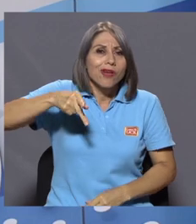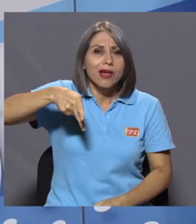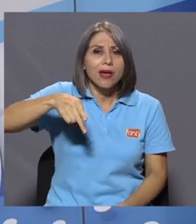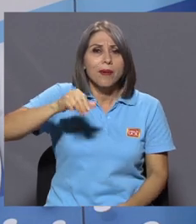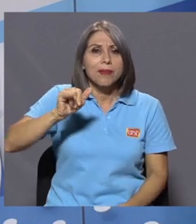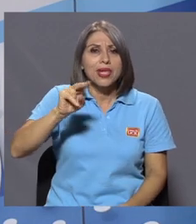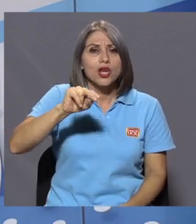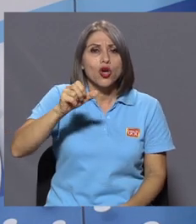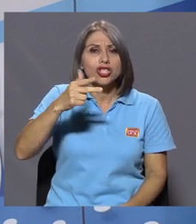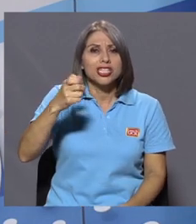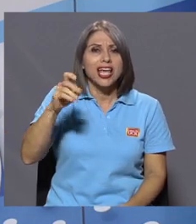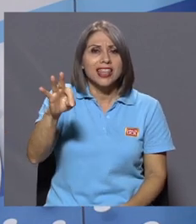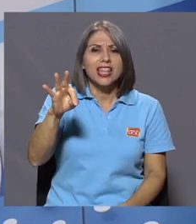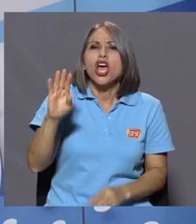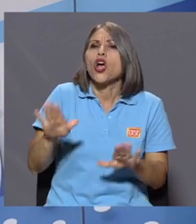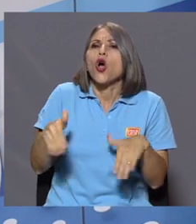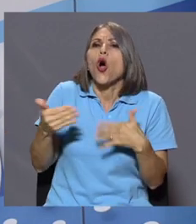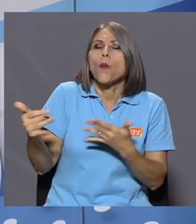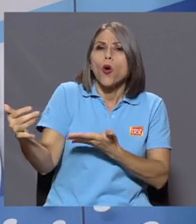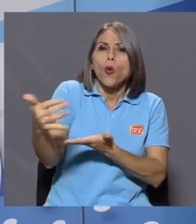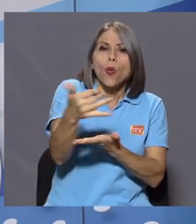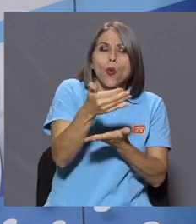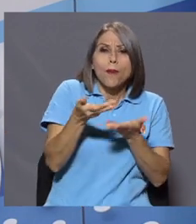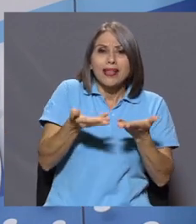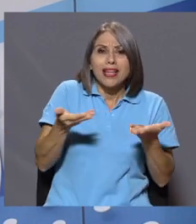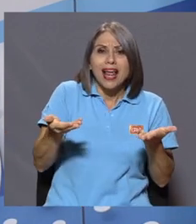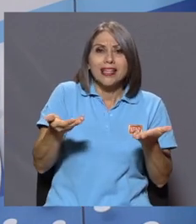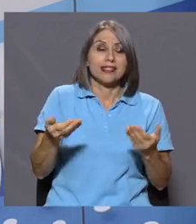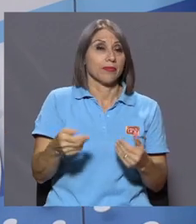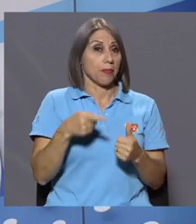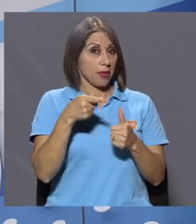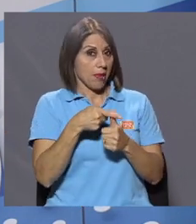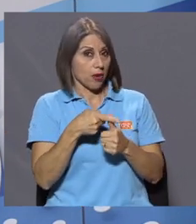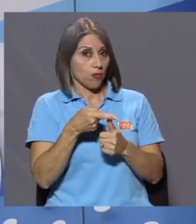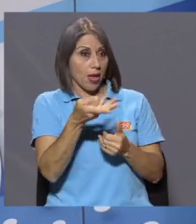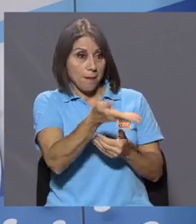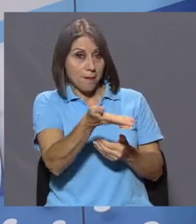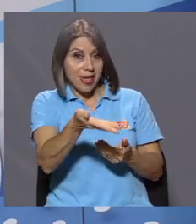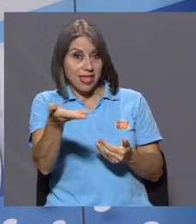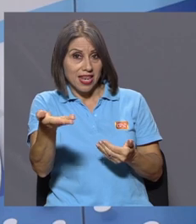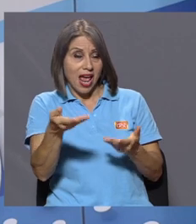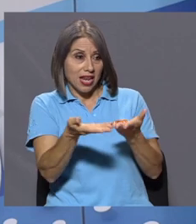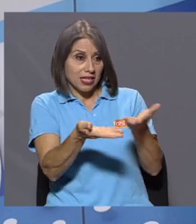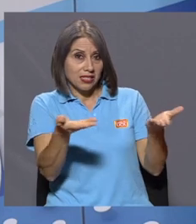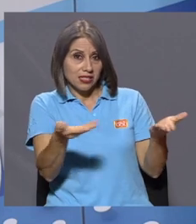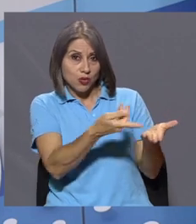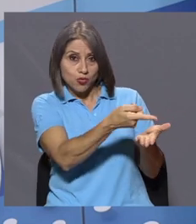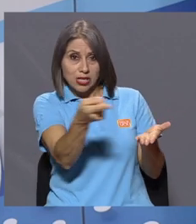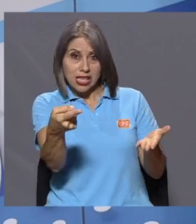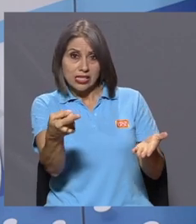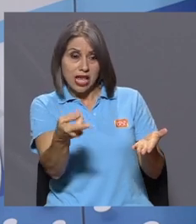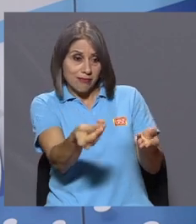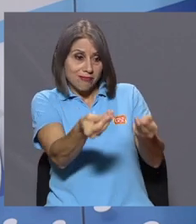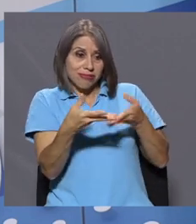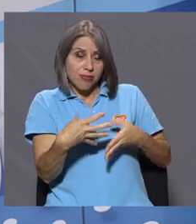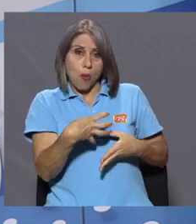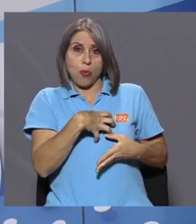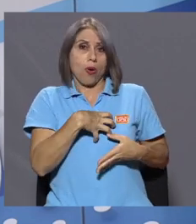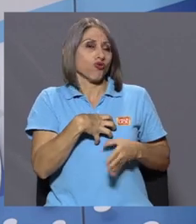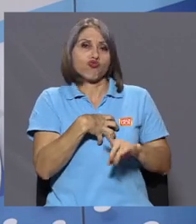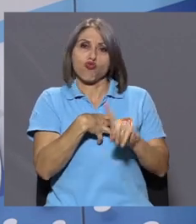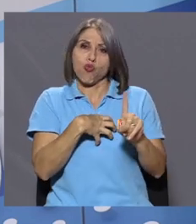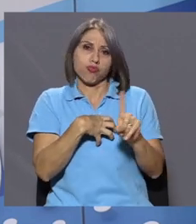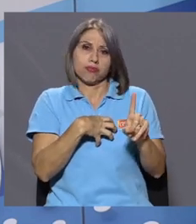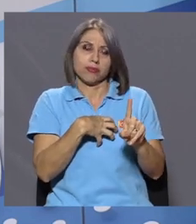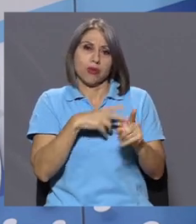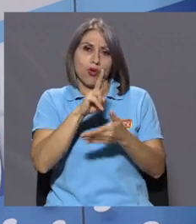Primero, todos los materiales van a ser recibidos en préstamo. Es decir, los materiales no se van a quedar en posesión ni